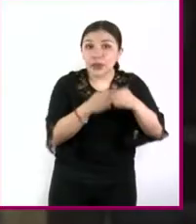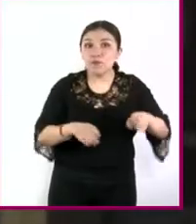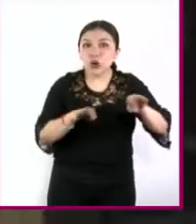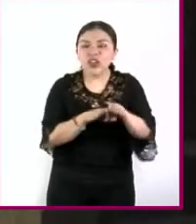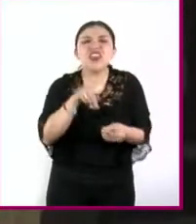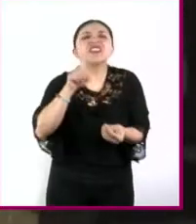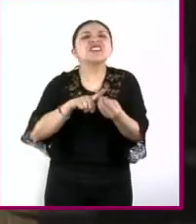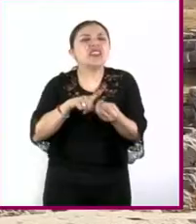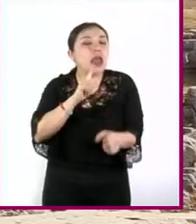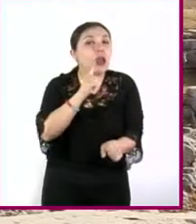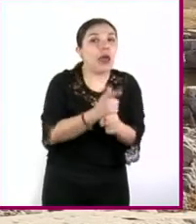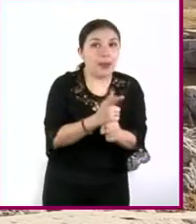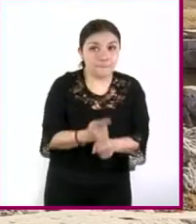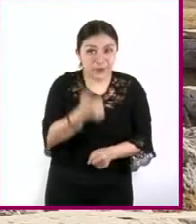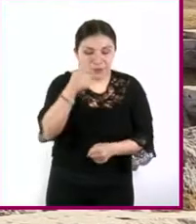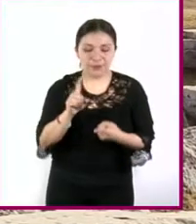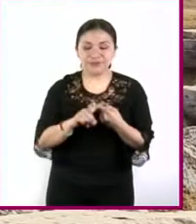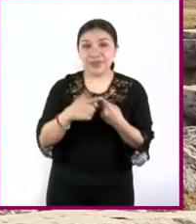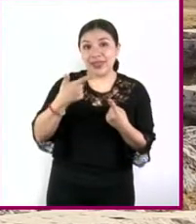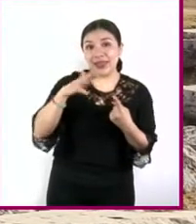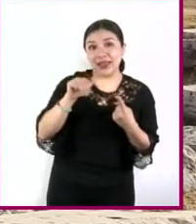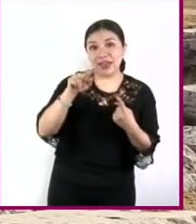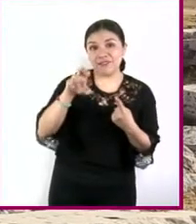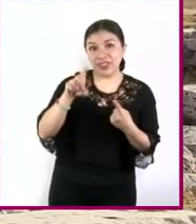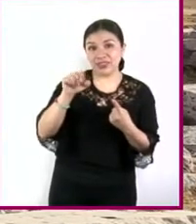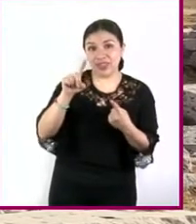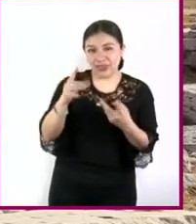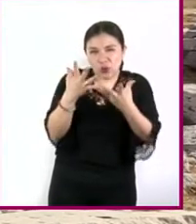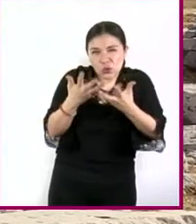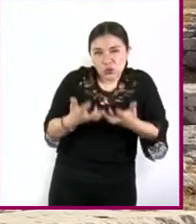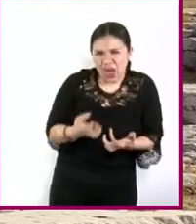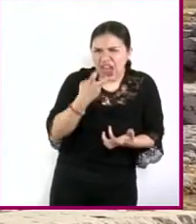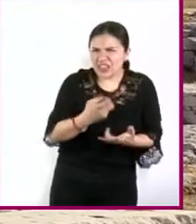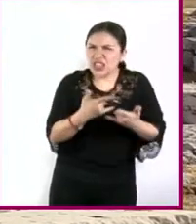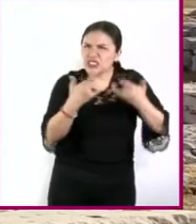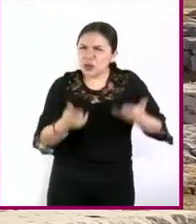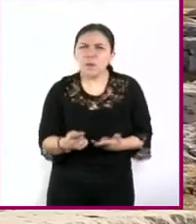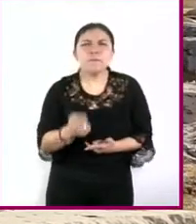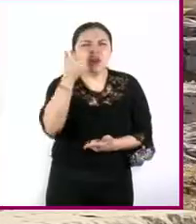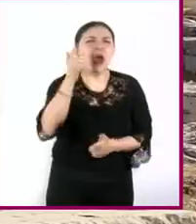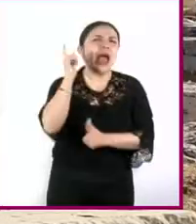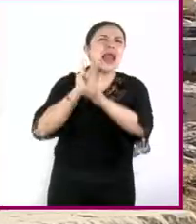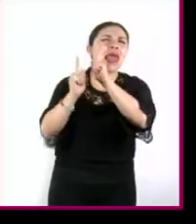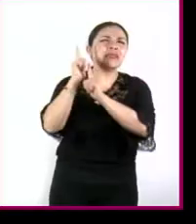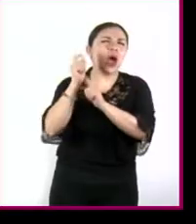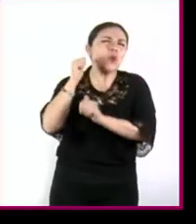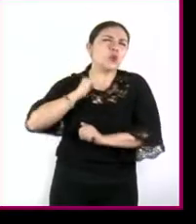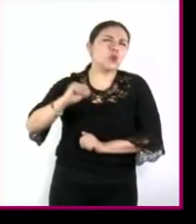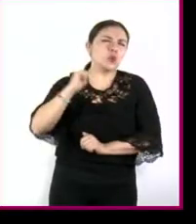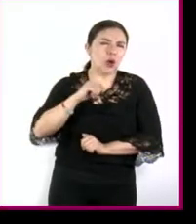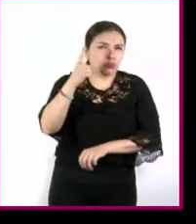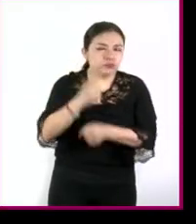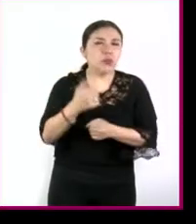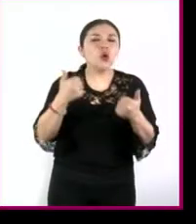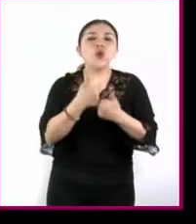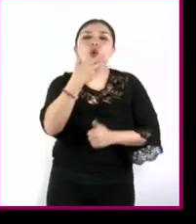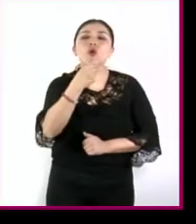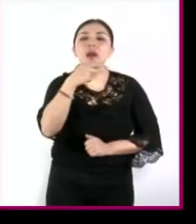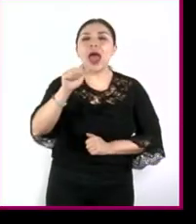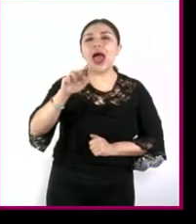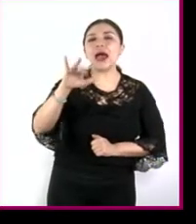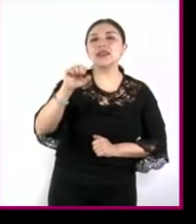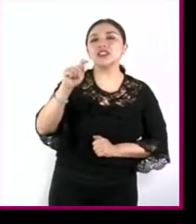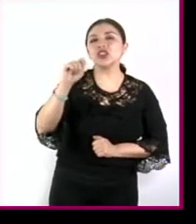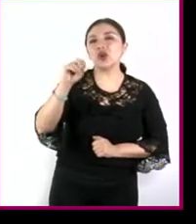descubridores fuerza de gravedad la historia de la gravedad empieza en la grecia antigua en particular con aristóteles